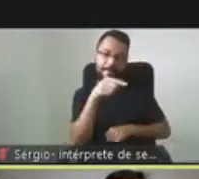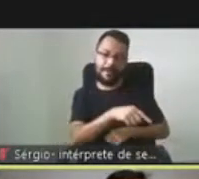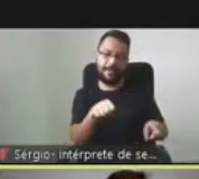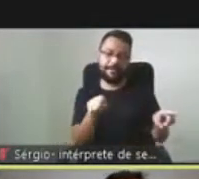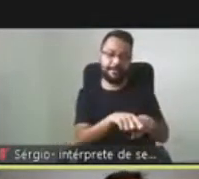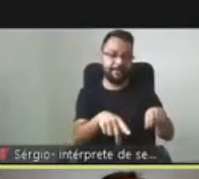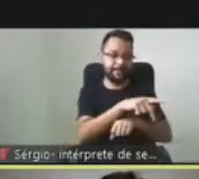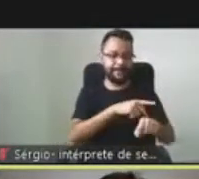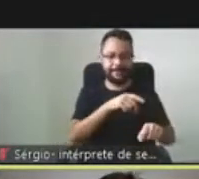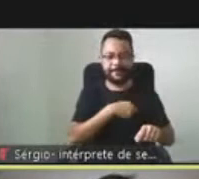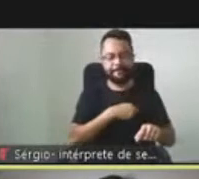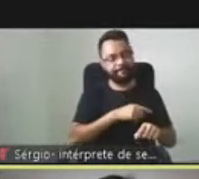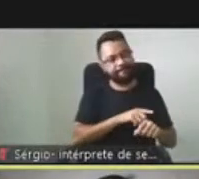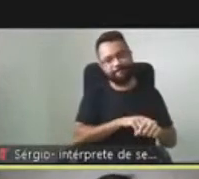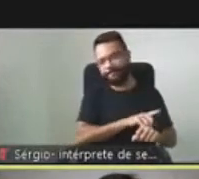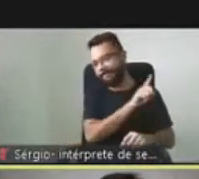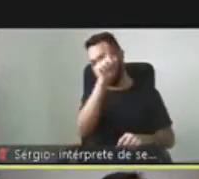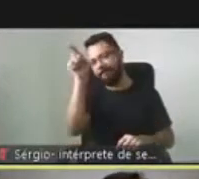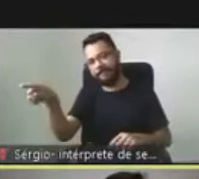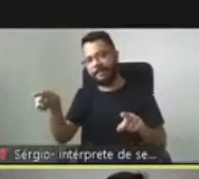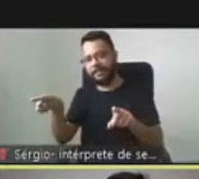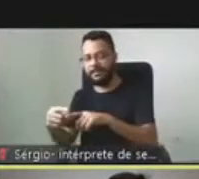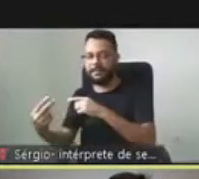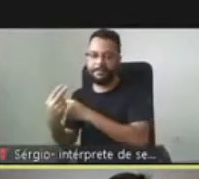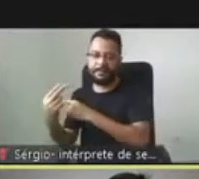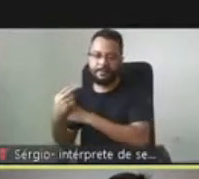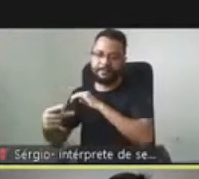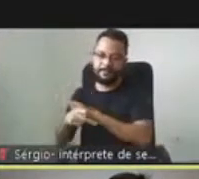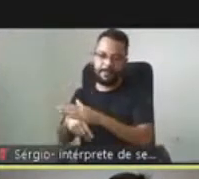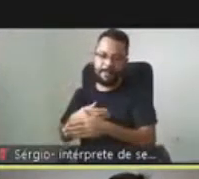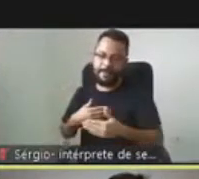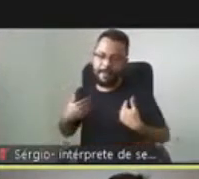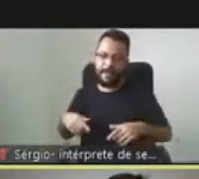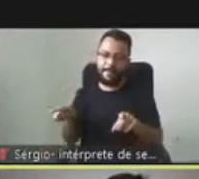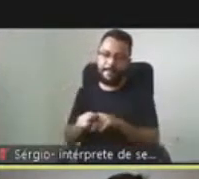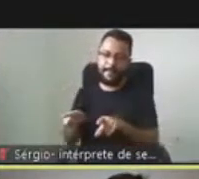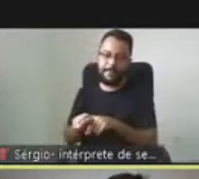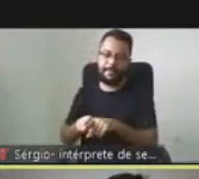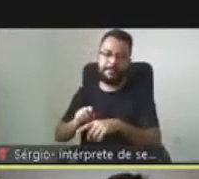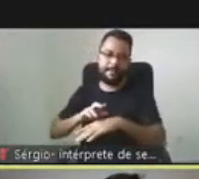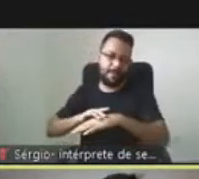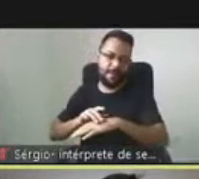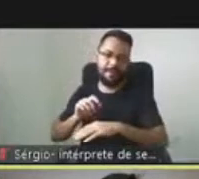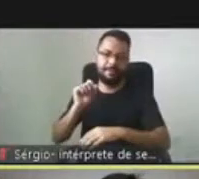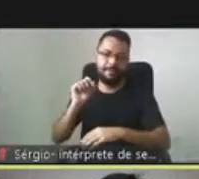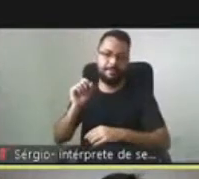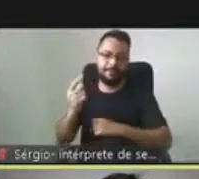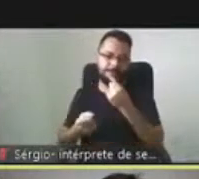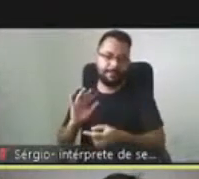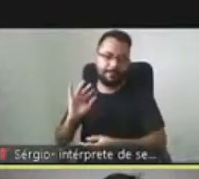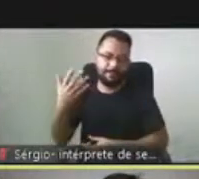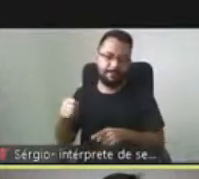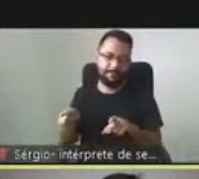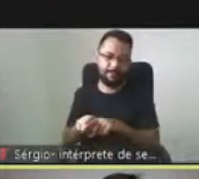mejor atención para mi enfermedad poco frecuente que es el síndrome de Marfan y que además es un país donde